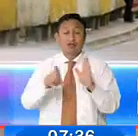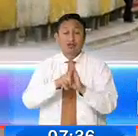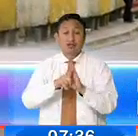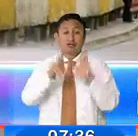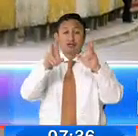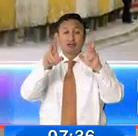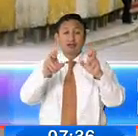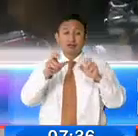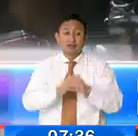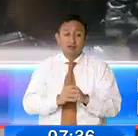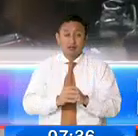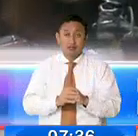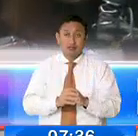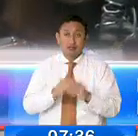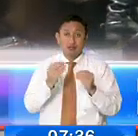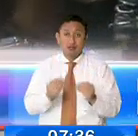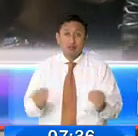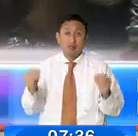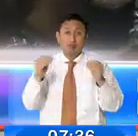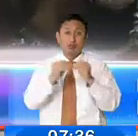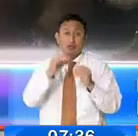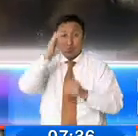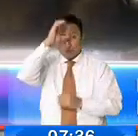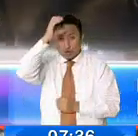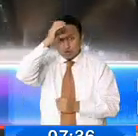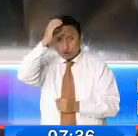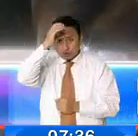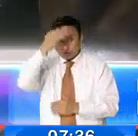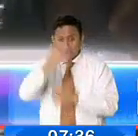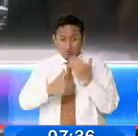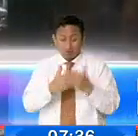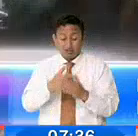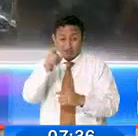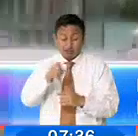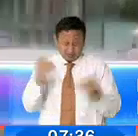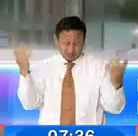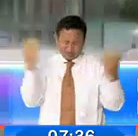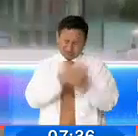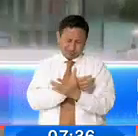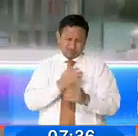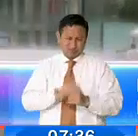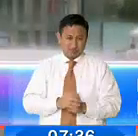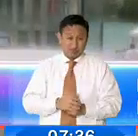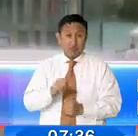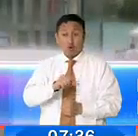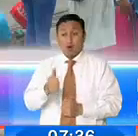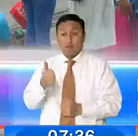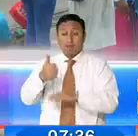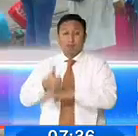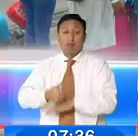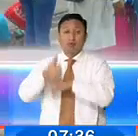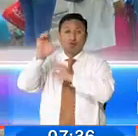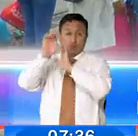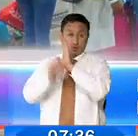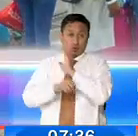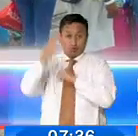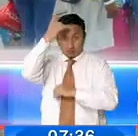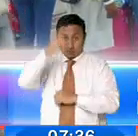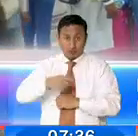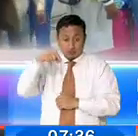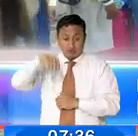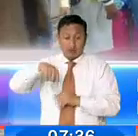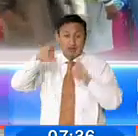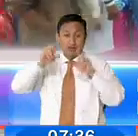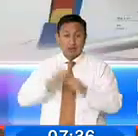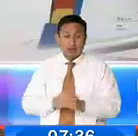materias, evitando la repetición de conceptos que puedan generar confusión y con los pronunciamientos de la Corte Constitucional en materia